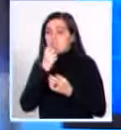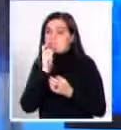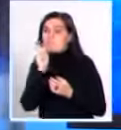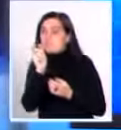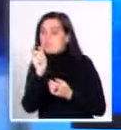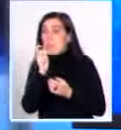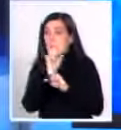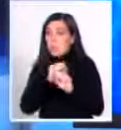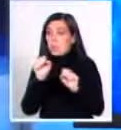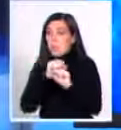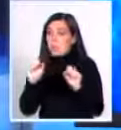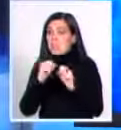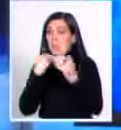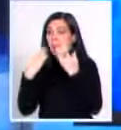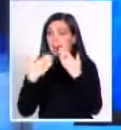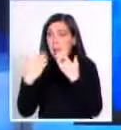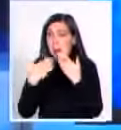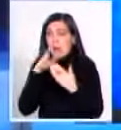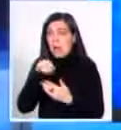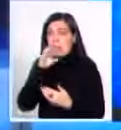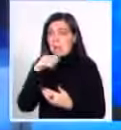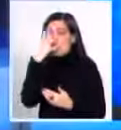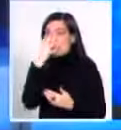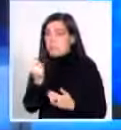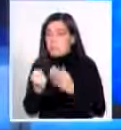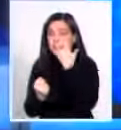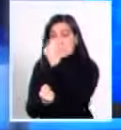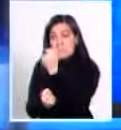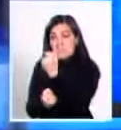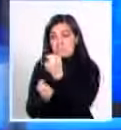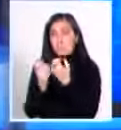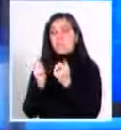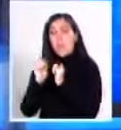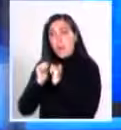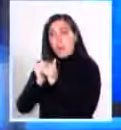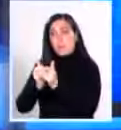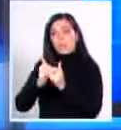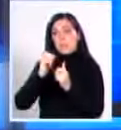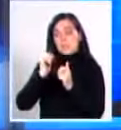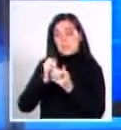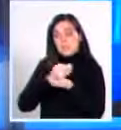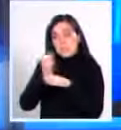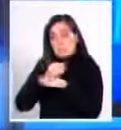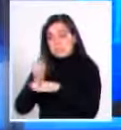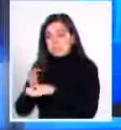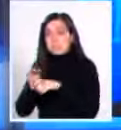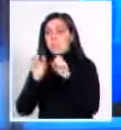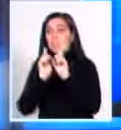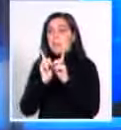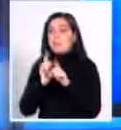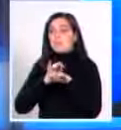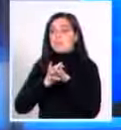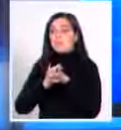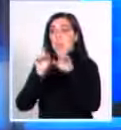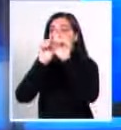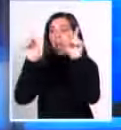Pero hablaba y me entendían. Podía dar clase. Fui asistente de clase. Fui asesor de computación en mi